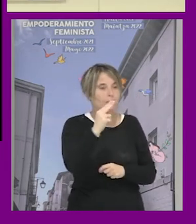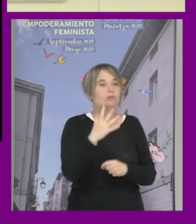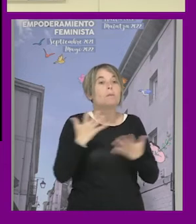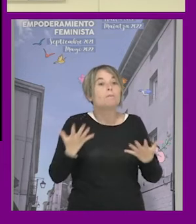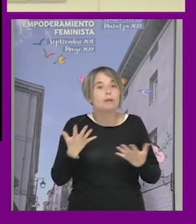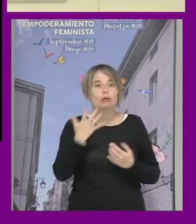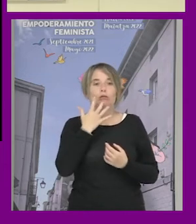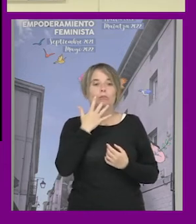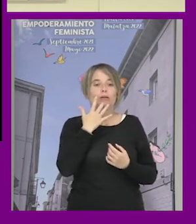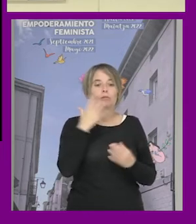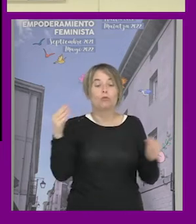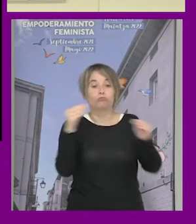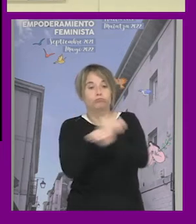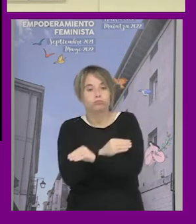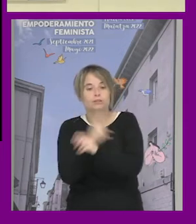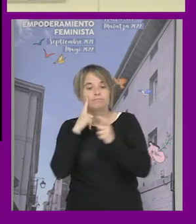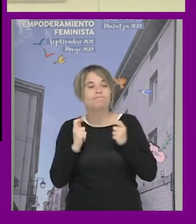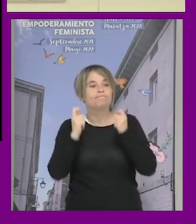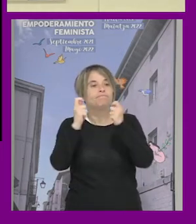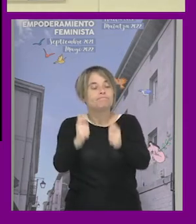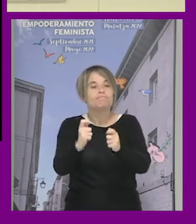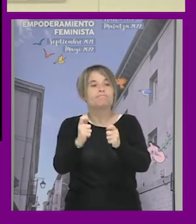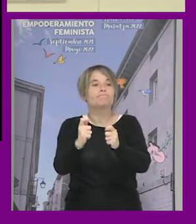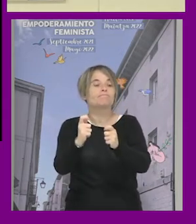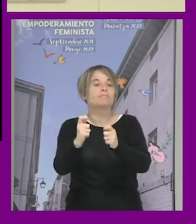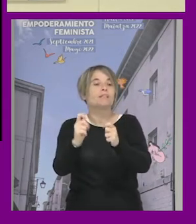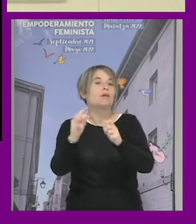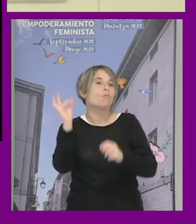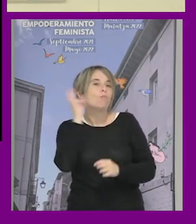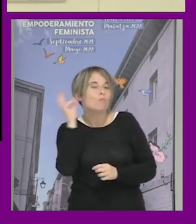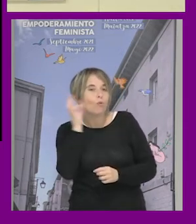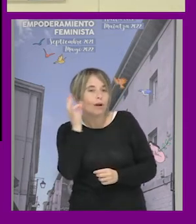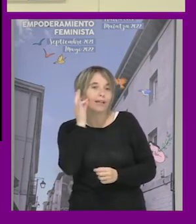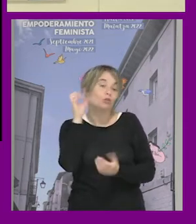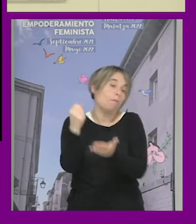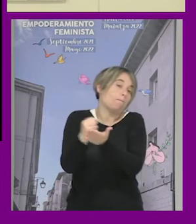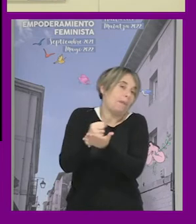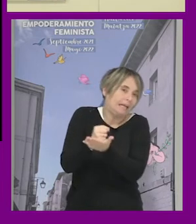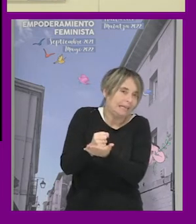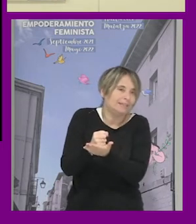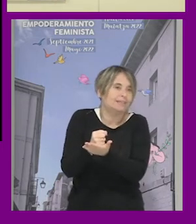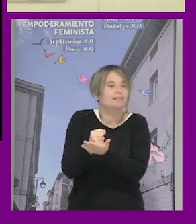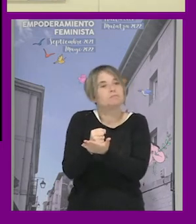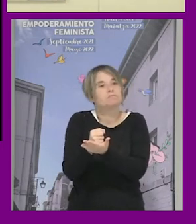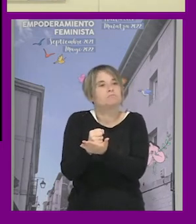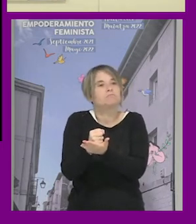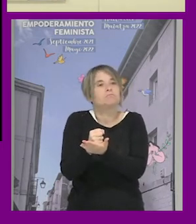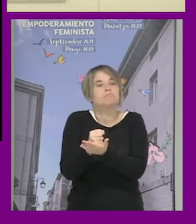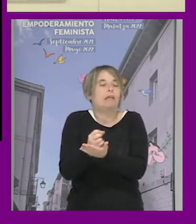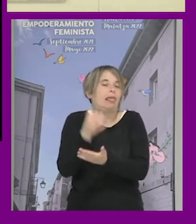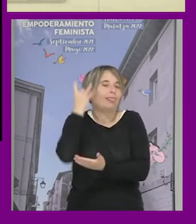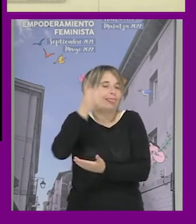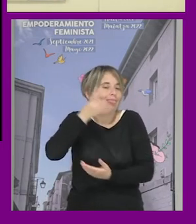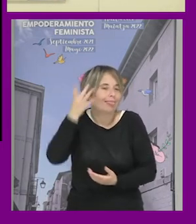lo atribuido a las superficialidades atribuidas a mujeres y maricas digamos es lo tonto